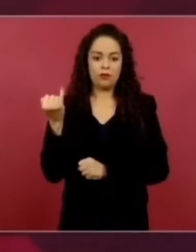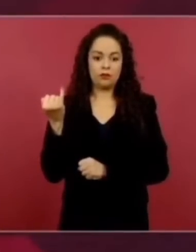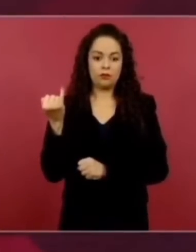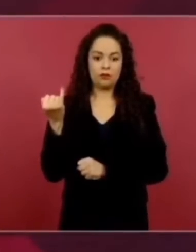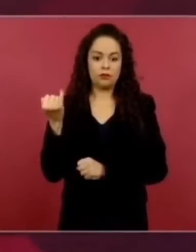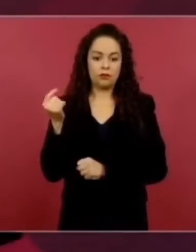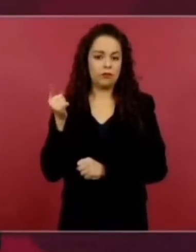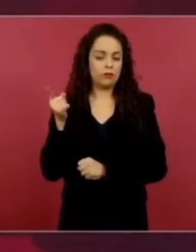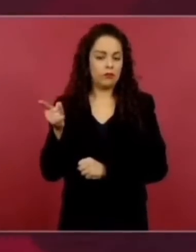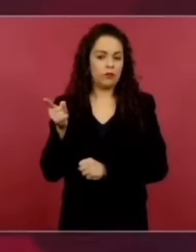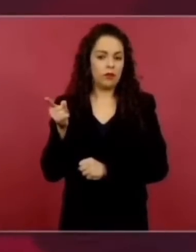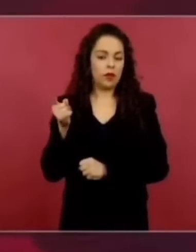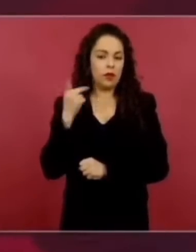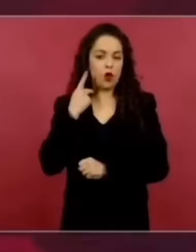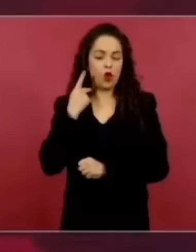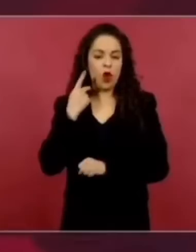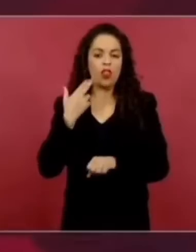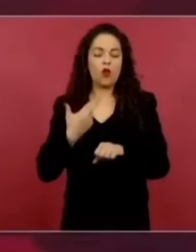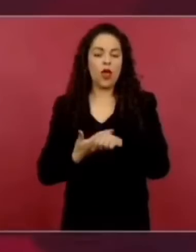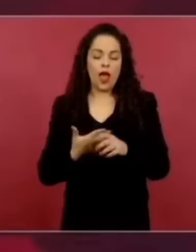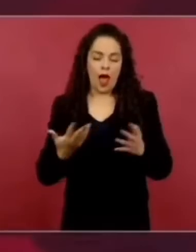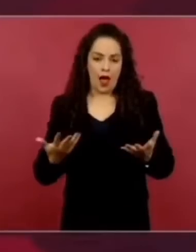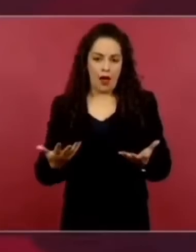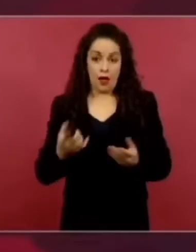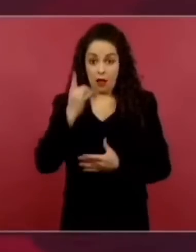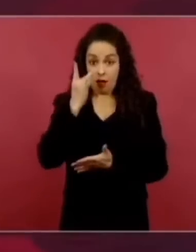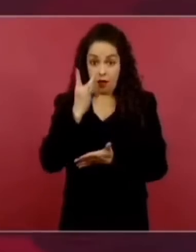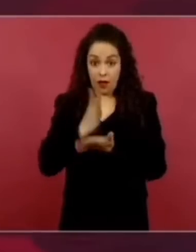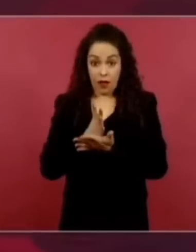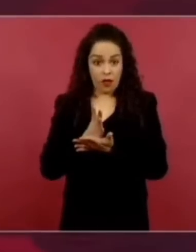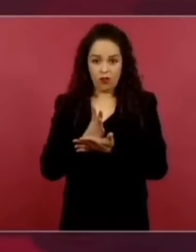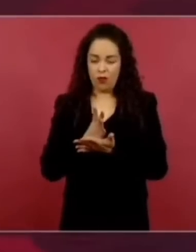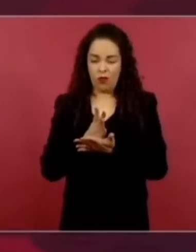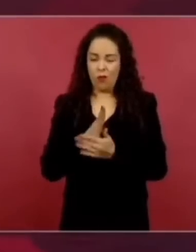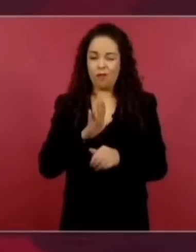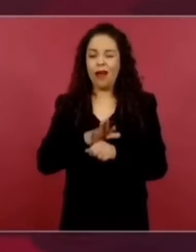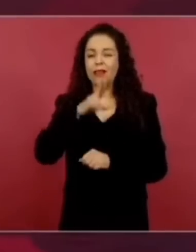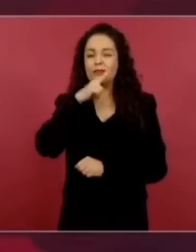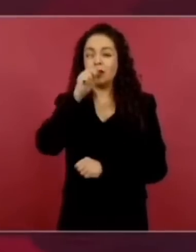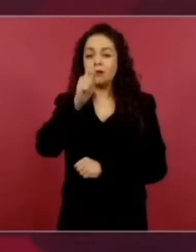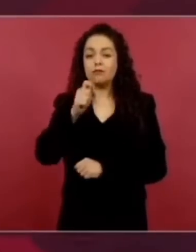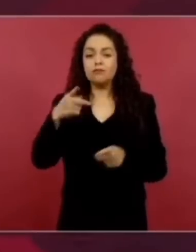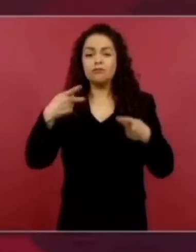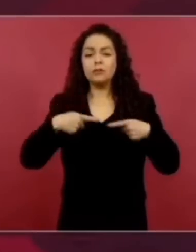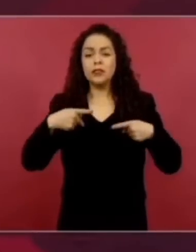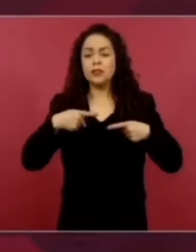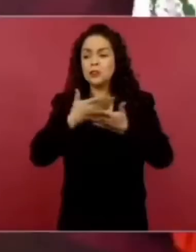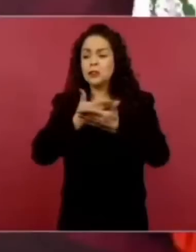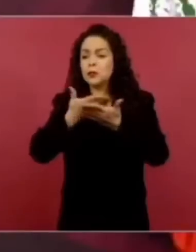Pero no solo es eso, yo creo que el mejor filtro es el pueblo.